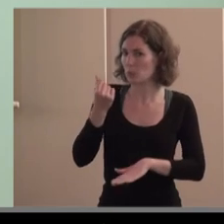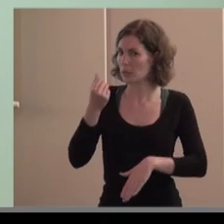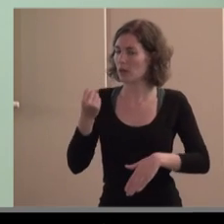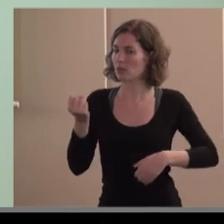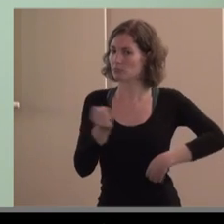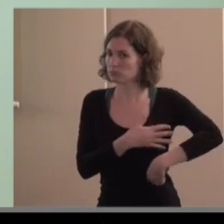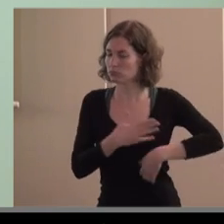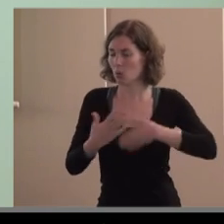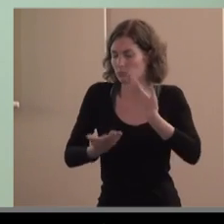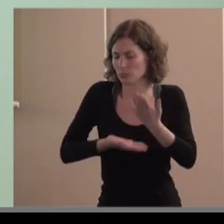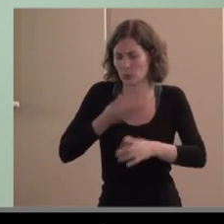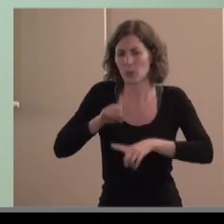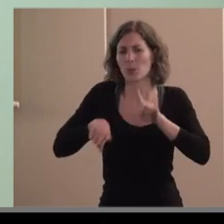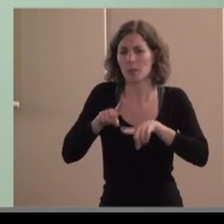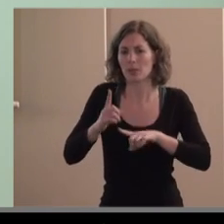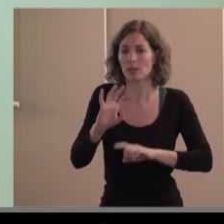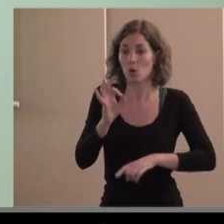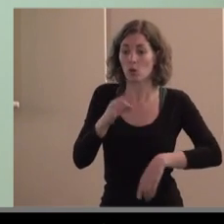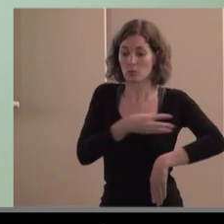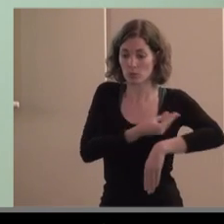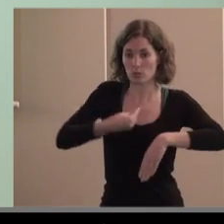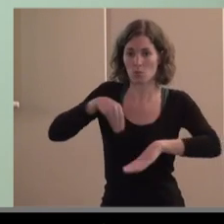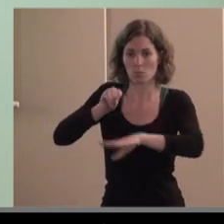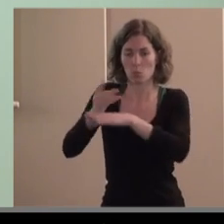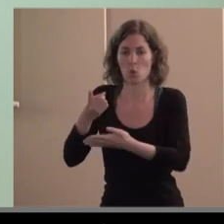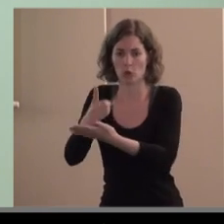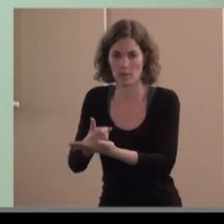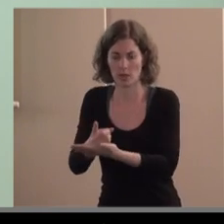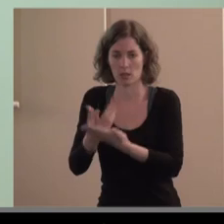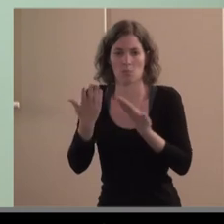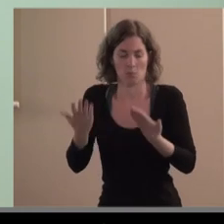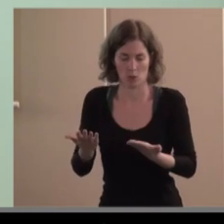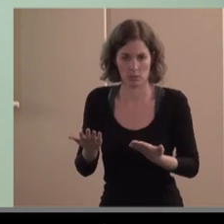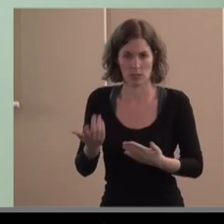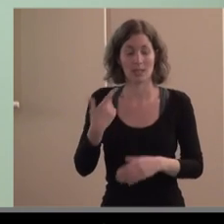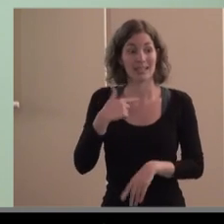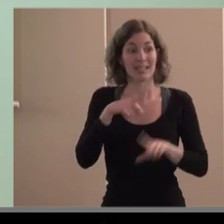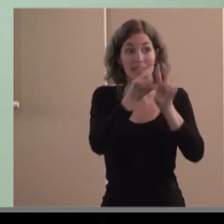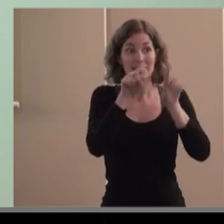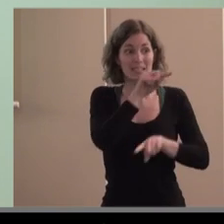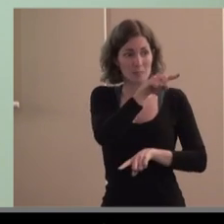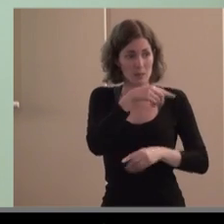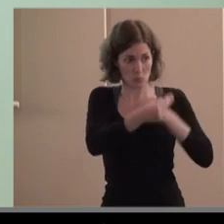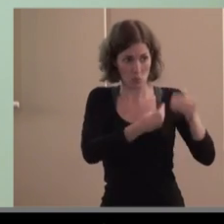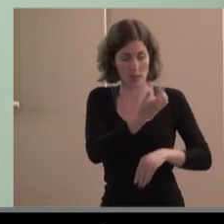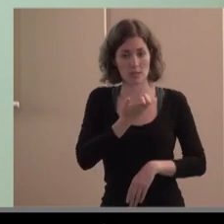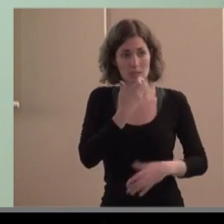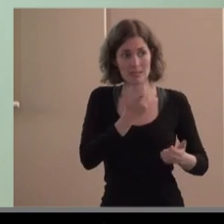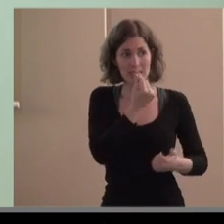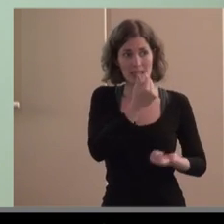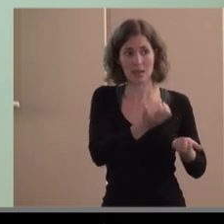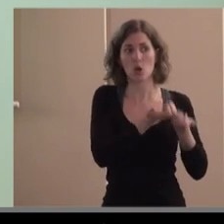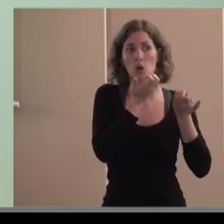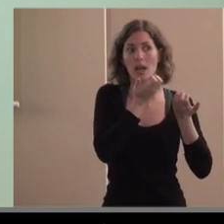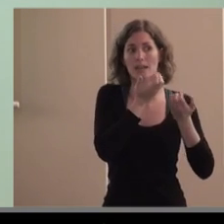ahorrando y mientras tanto reinvertimos hacemos entonces cuando ganáis dinero ¿hacéis esto? no pues los otros sí cuando